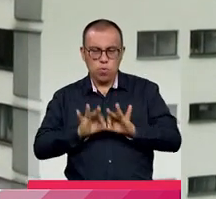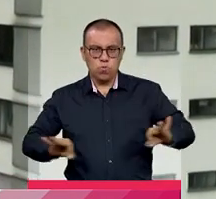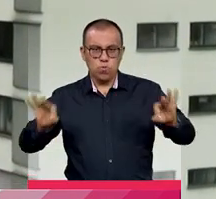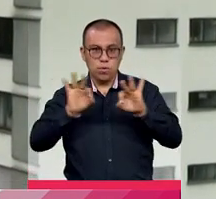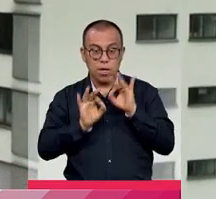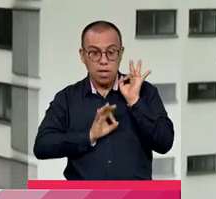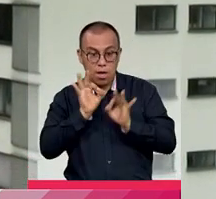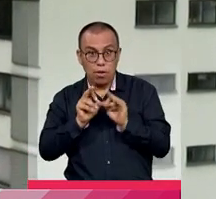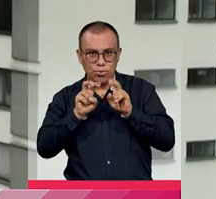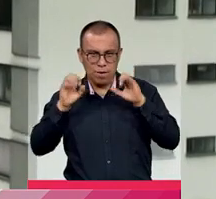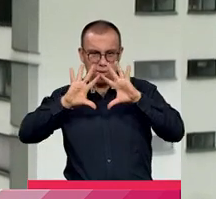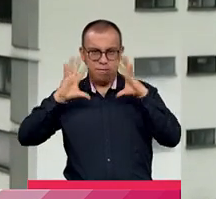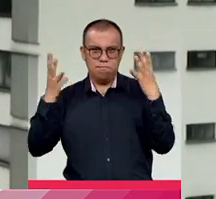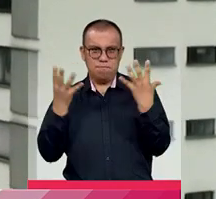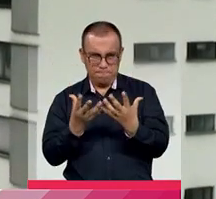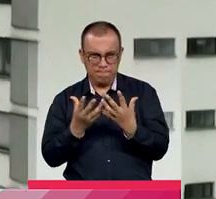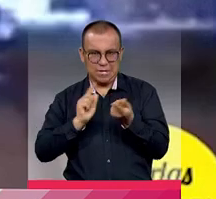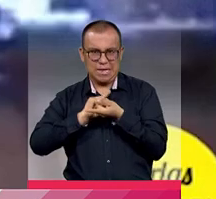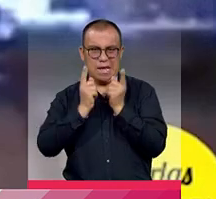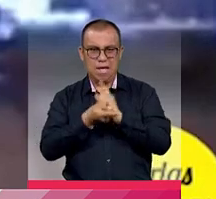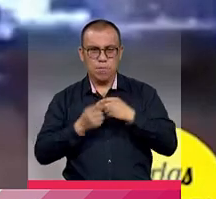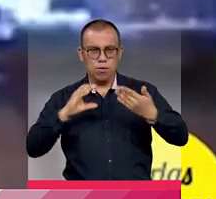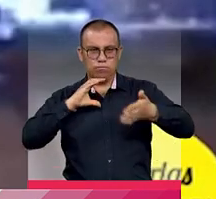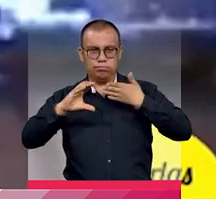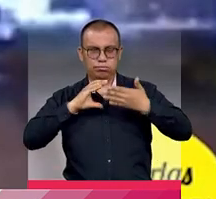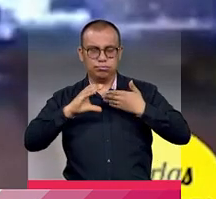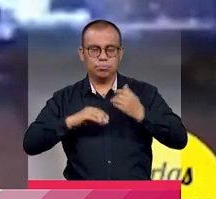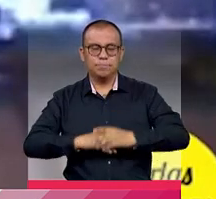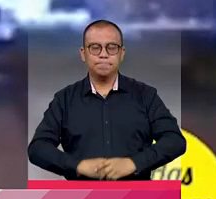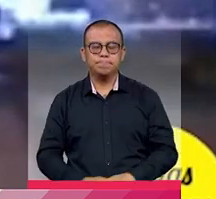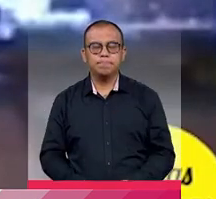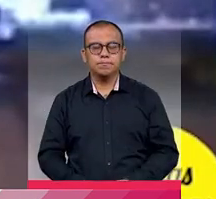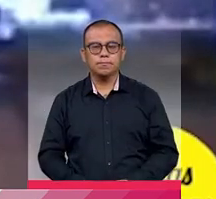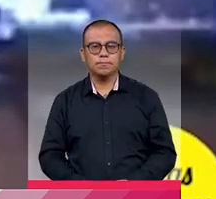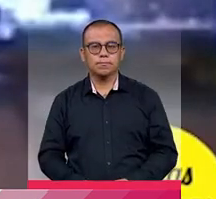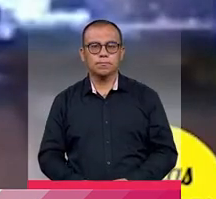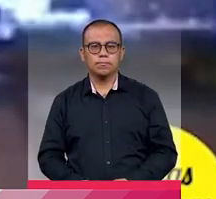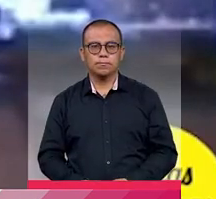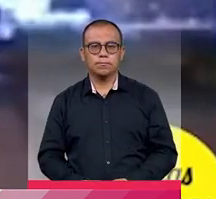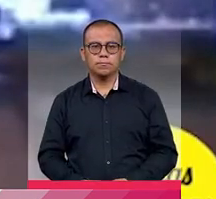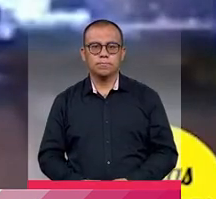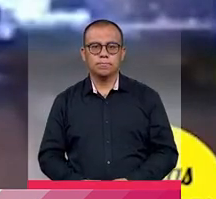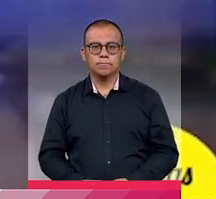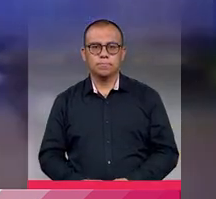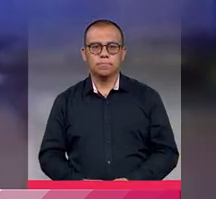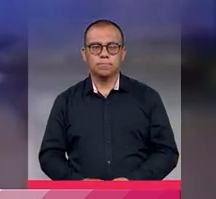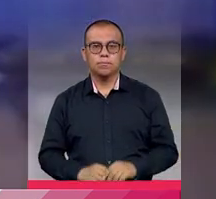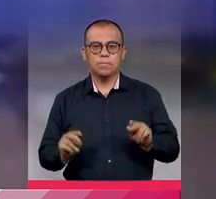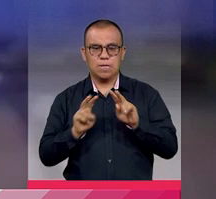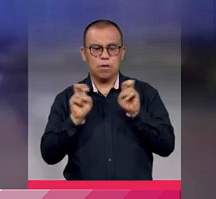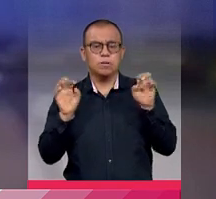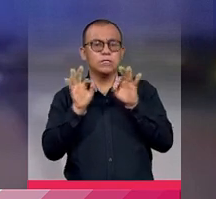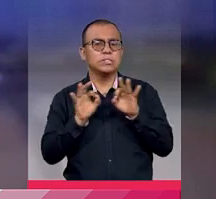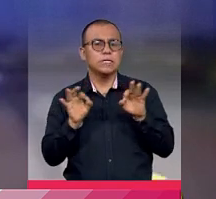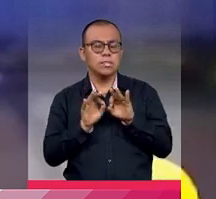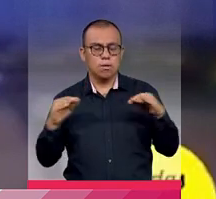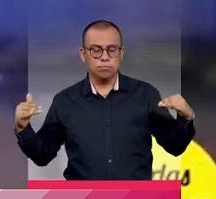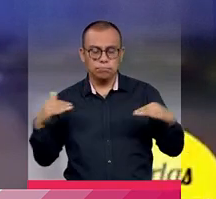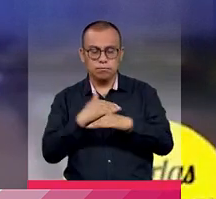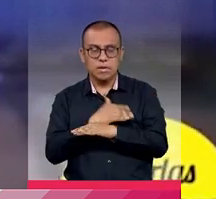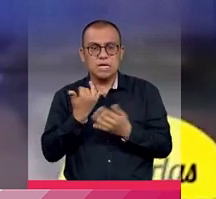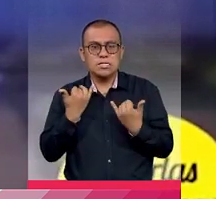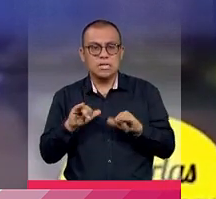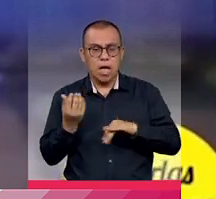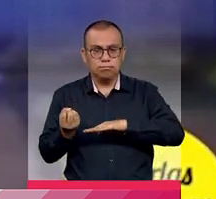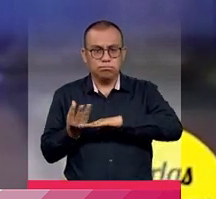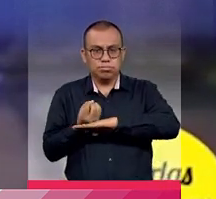cambio climático que golpea al mundo Viene un regiotrán del norte, también que no debe ser simplemente un tranvía de baja capacidad